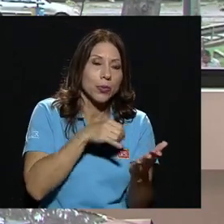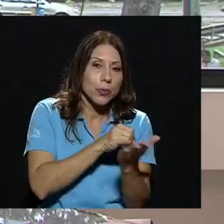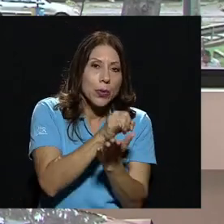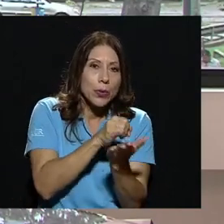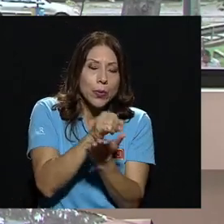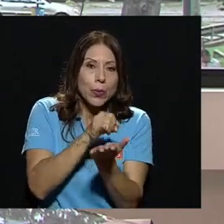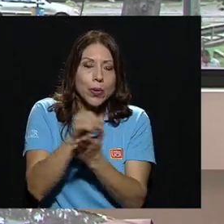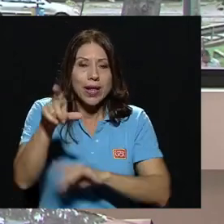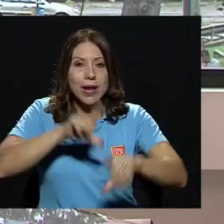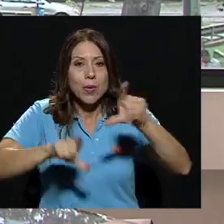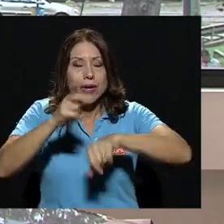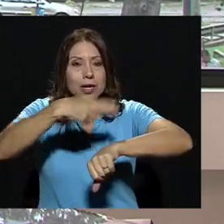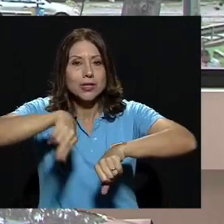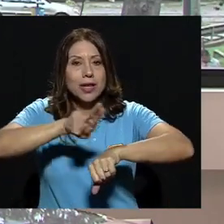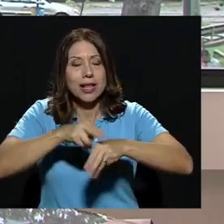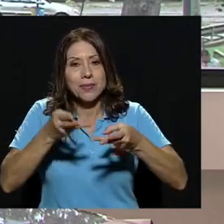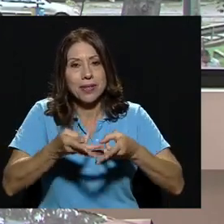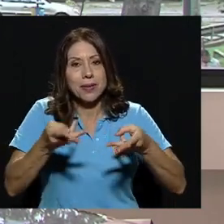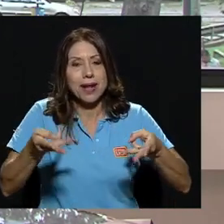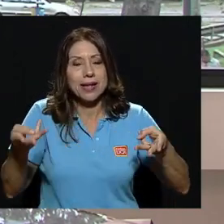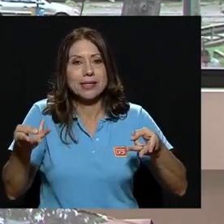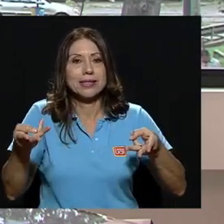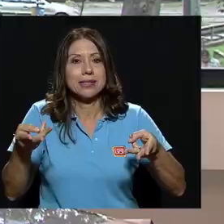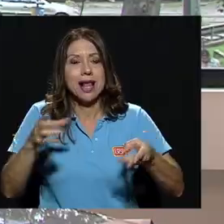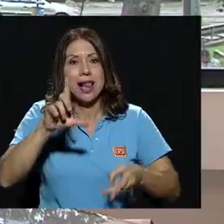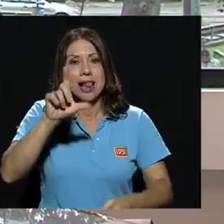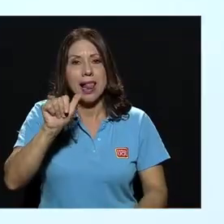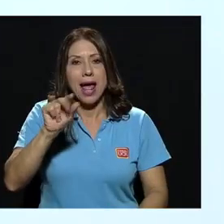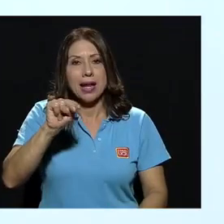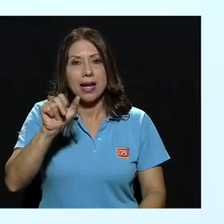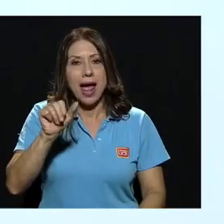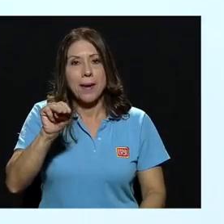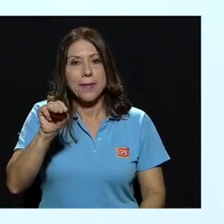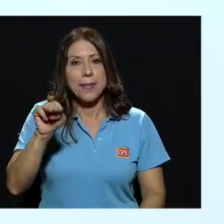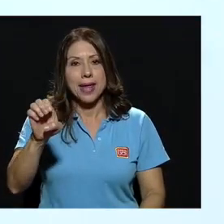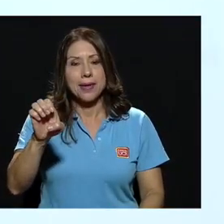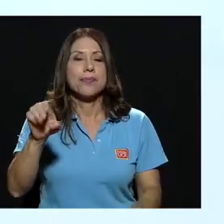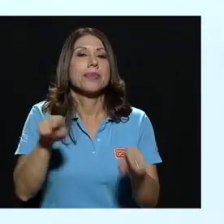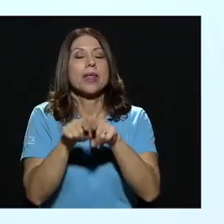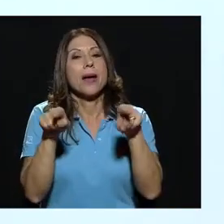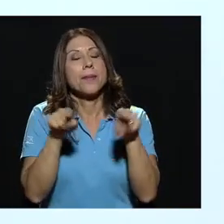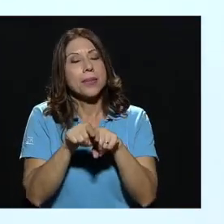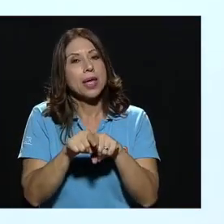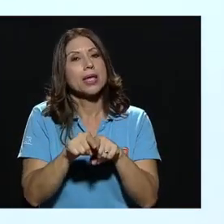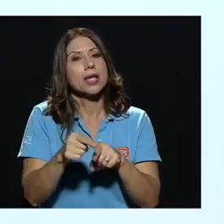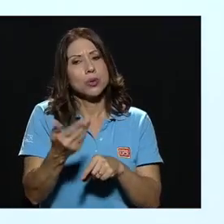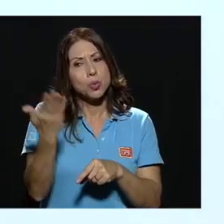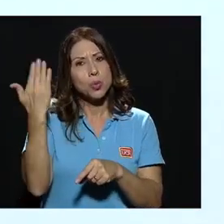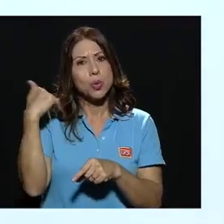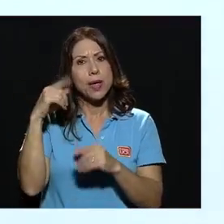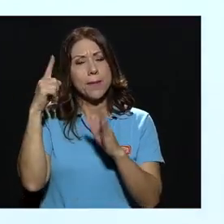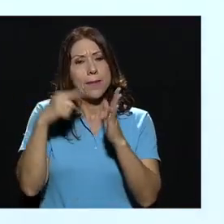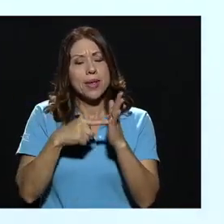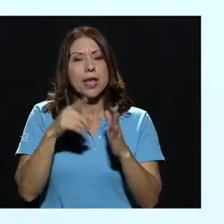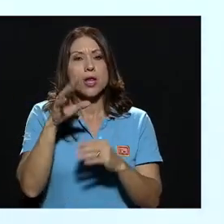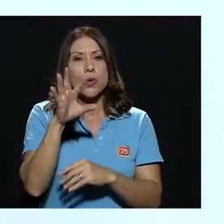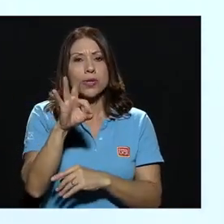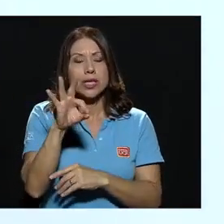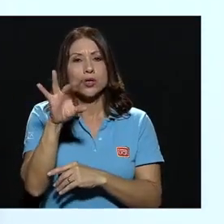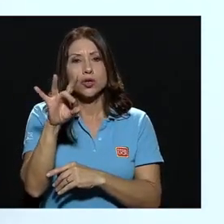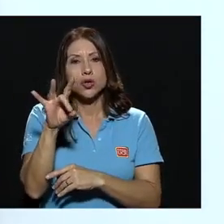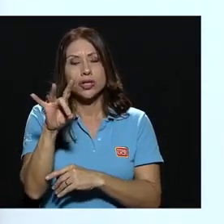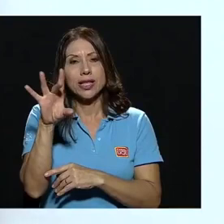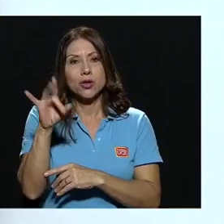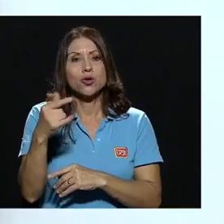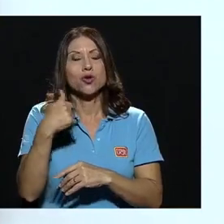en el Laboratorio Nacional de Materiales, el ANAME. También tuve la oportunidad de liderar en 1988